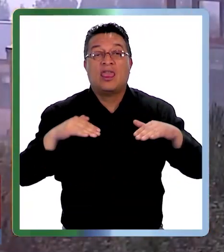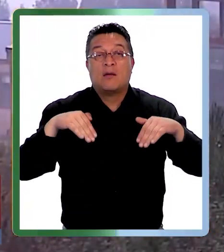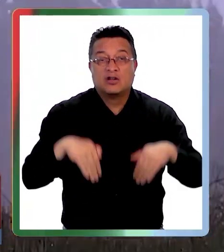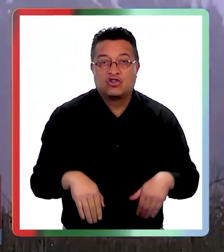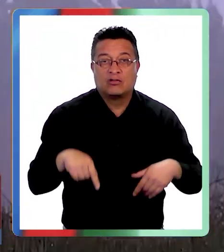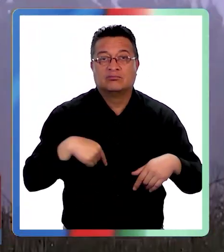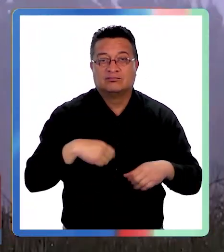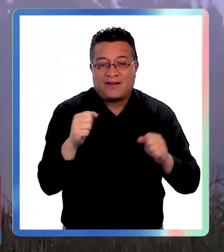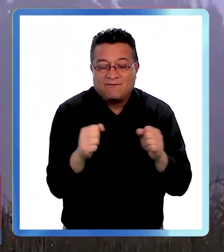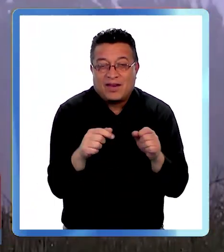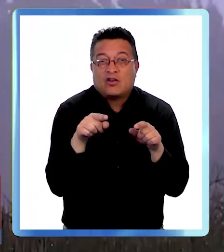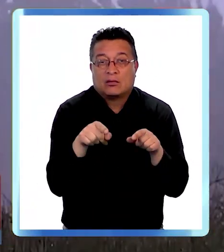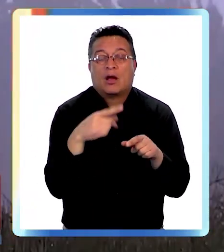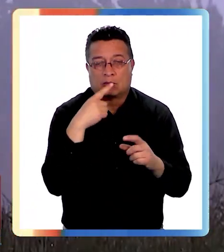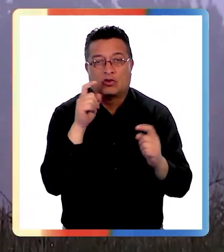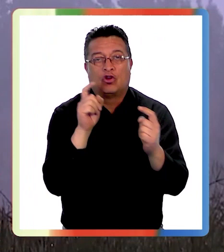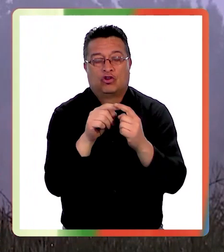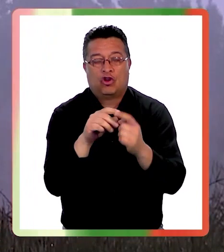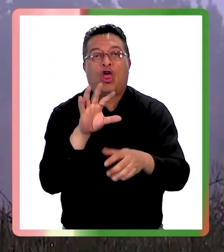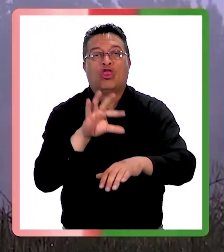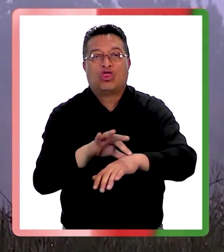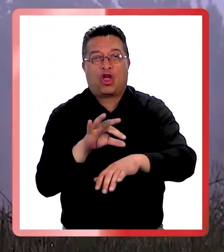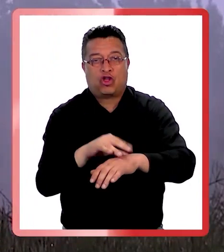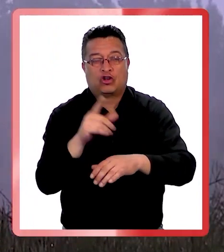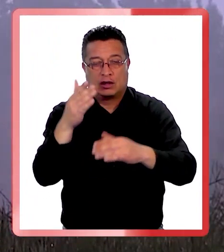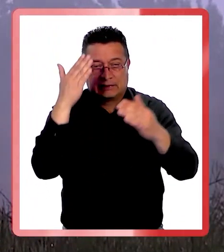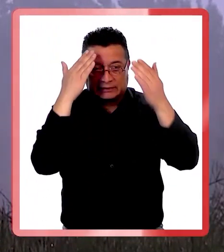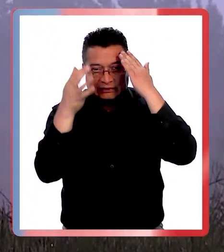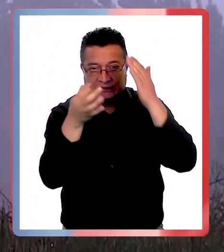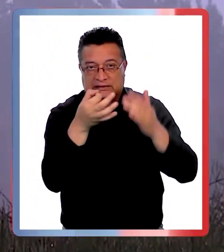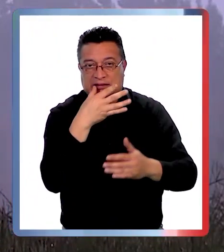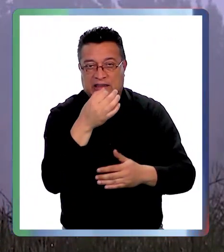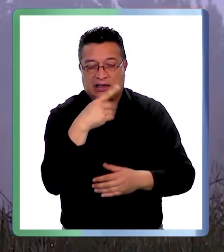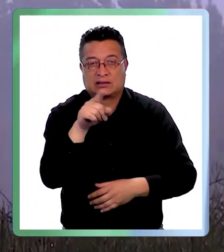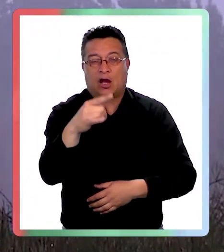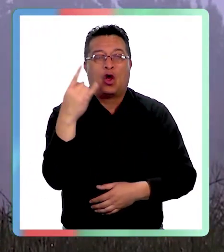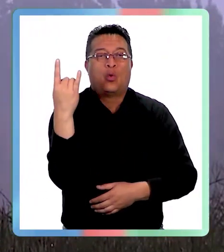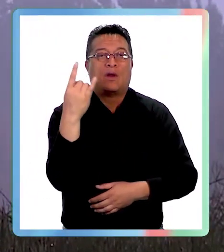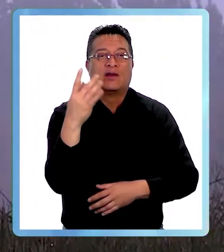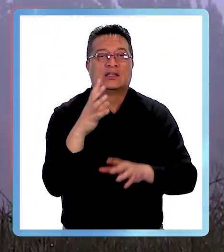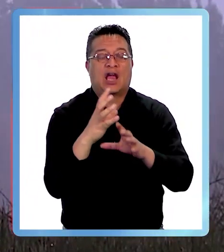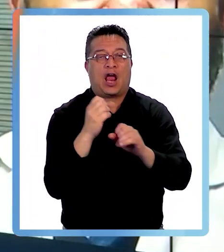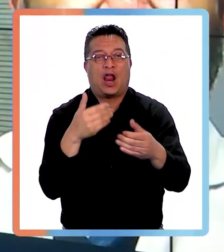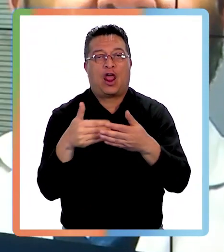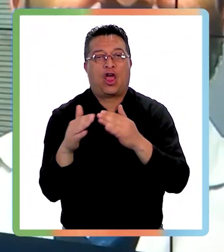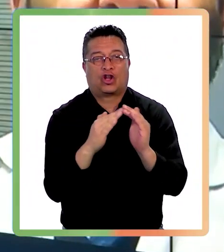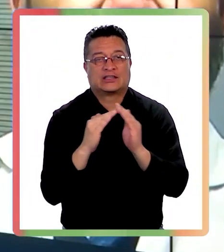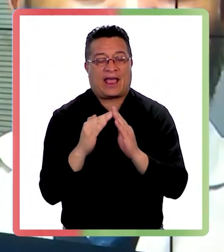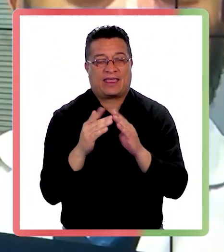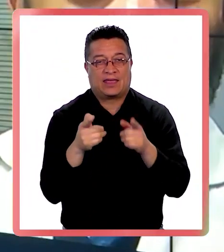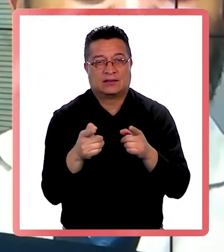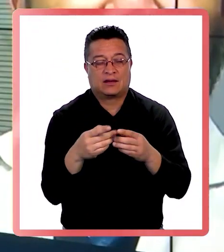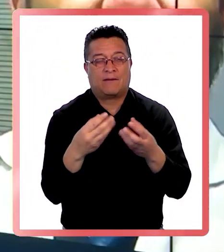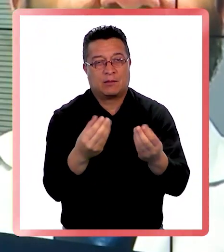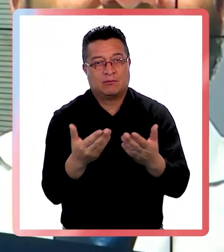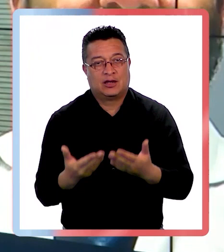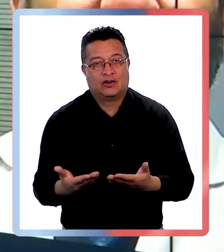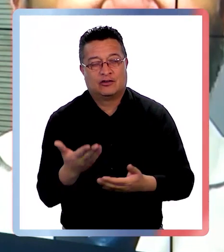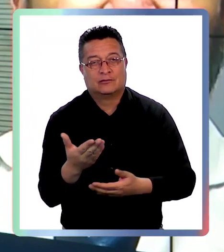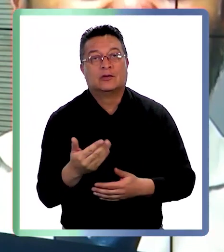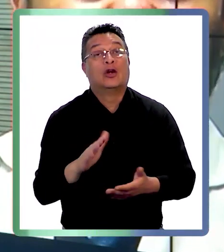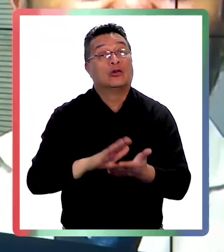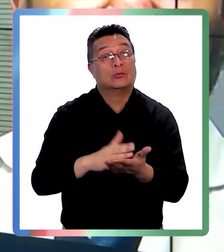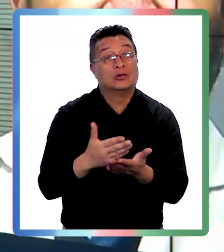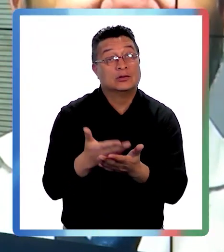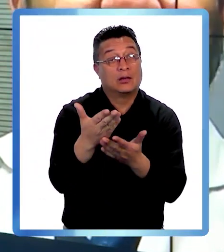Tomamos contacto con el doctor Claudio Fullerton, psiquiatra de la Clínica Universidad de los Andes. ¿Cómo está doctor? Bienvenido. ¿Qué